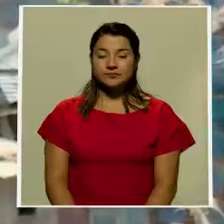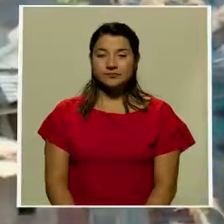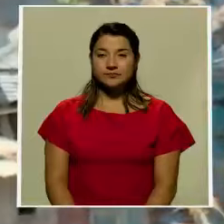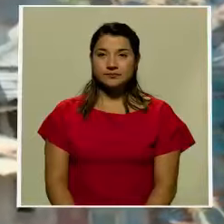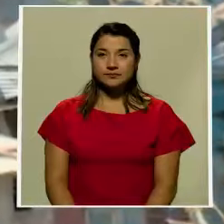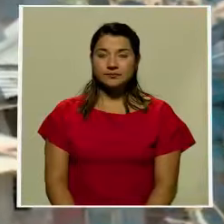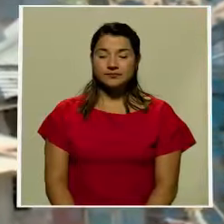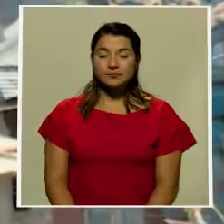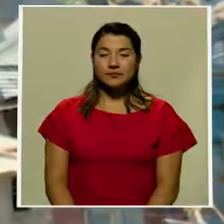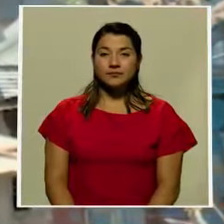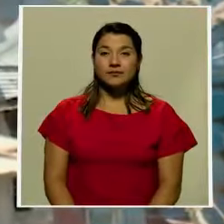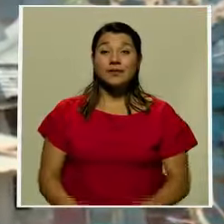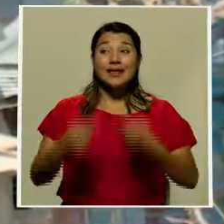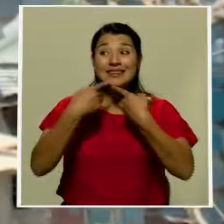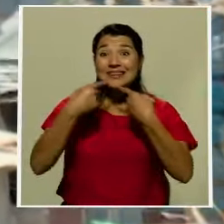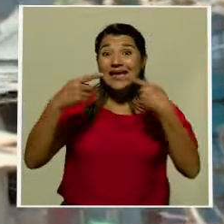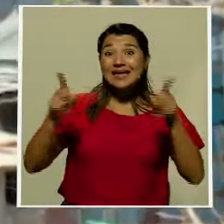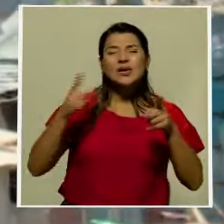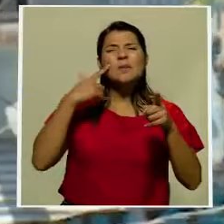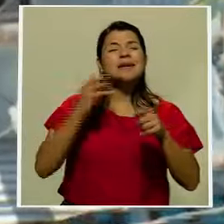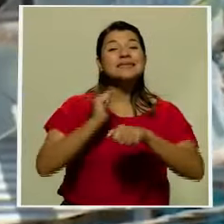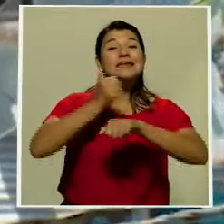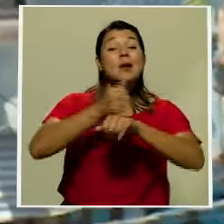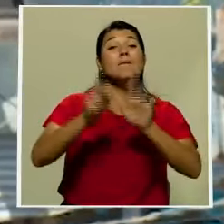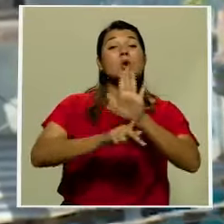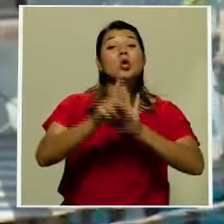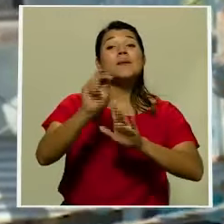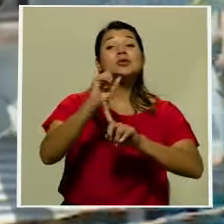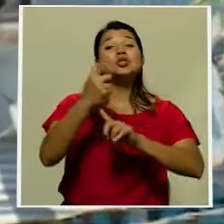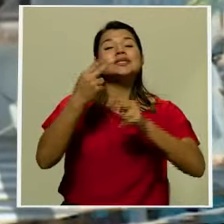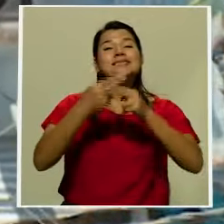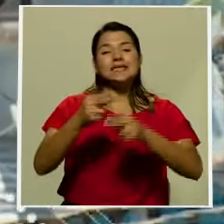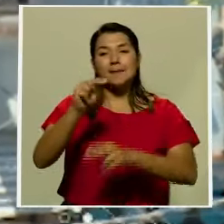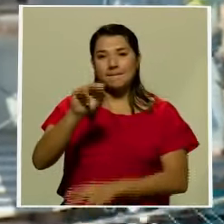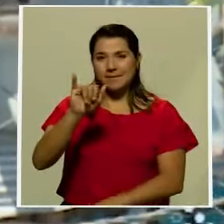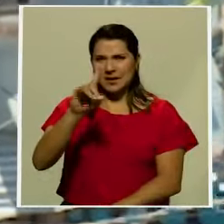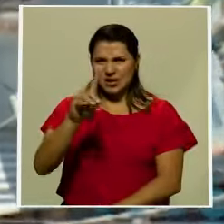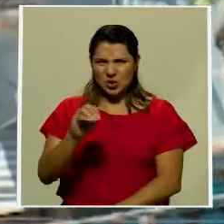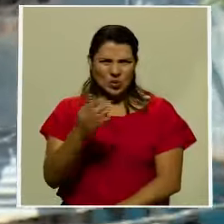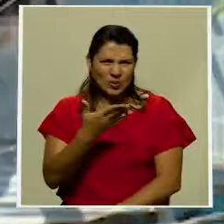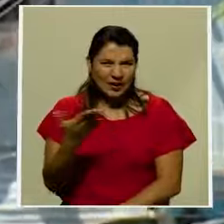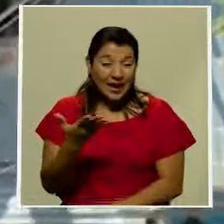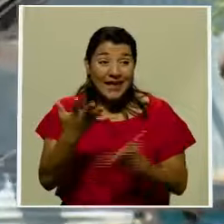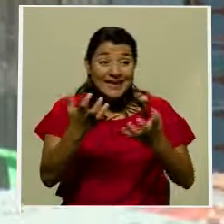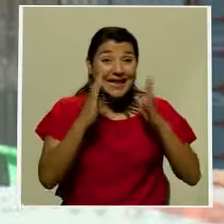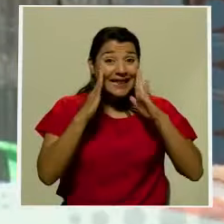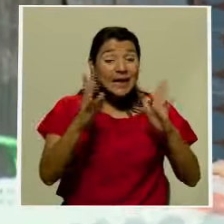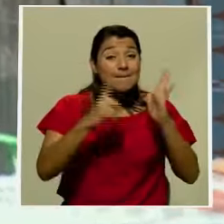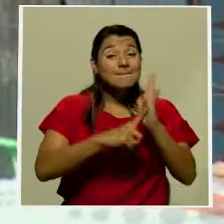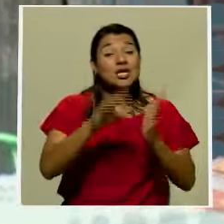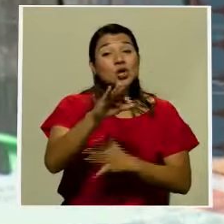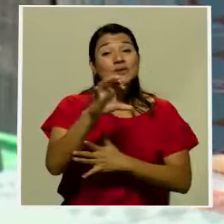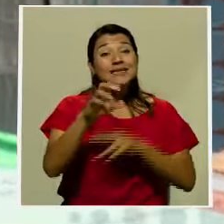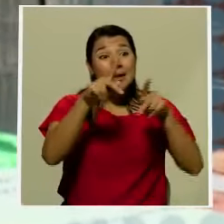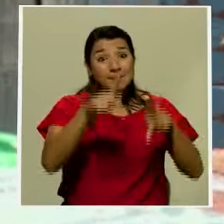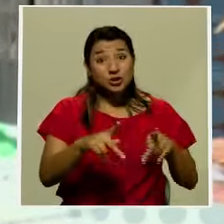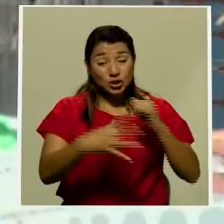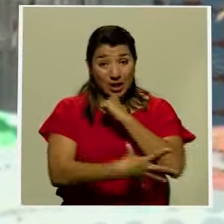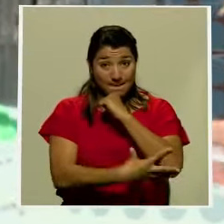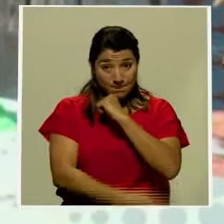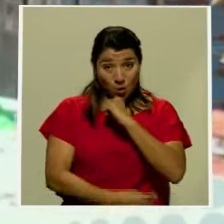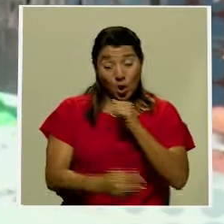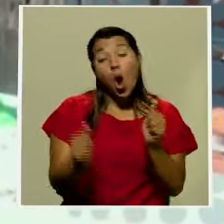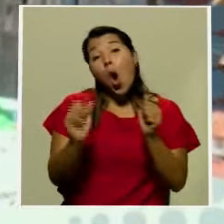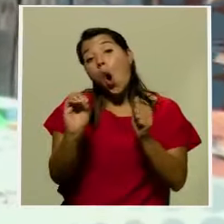Hoy se firmó un decreto para crear el programa Social Nido, una iniciativa que pretende atender a 1.900 hogares en condición de pobreza con